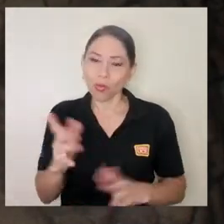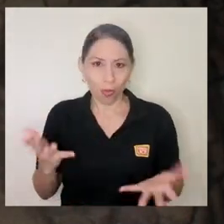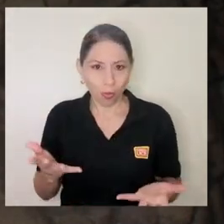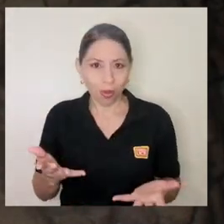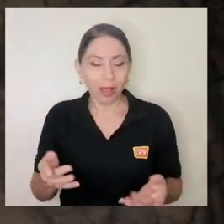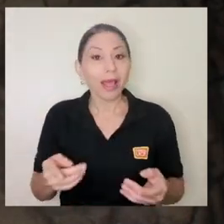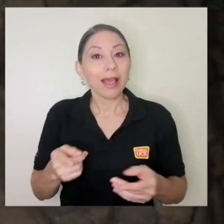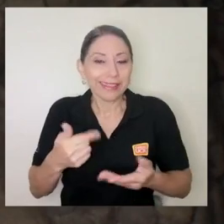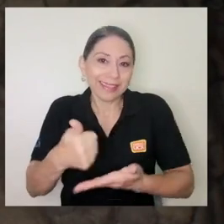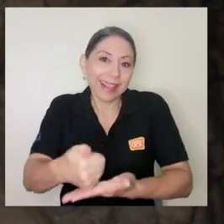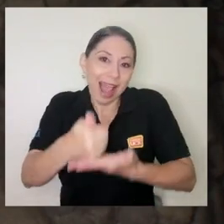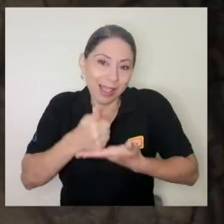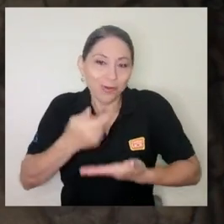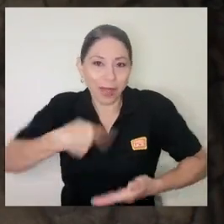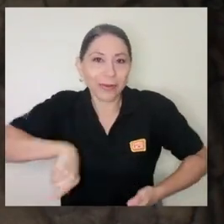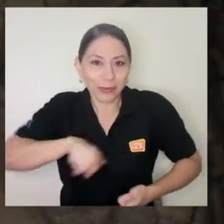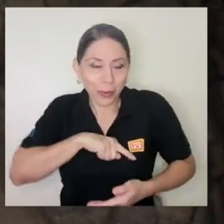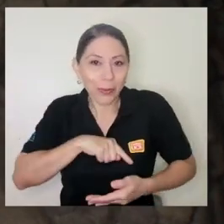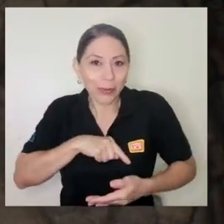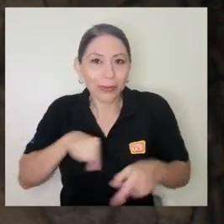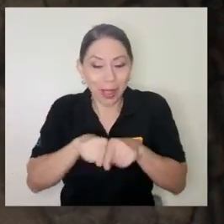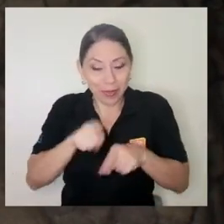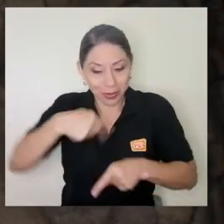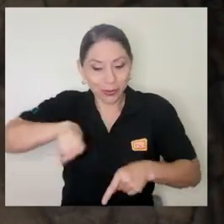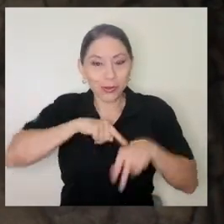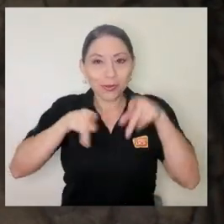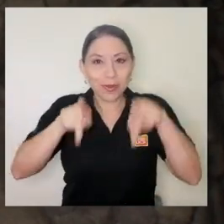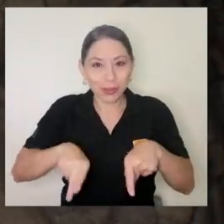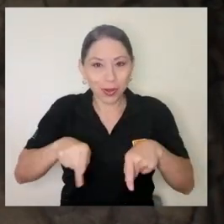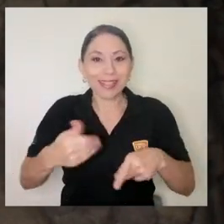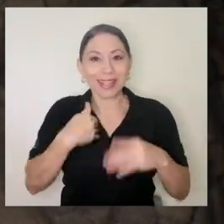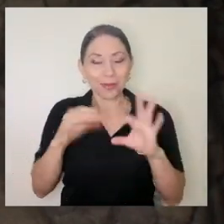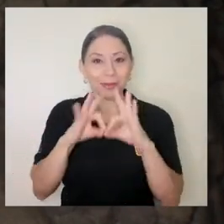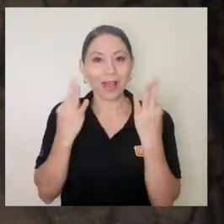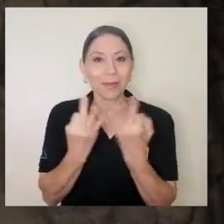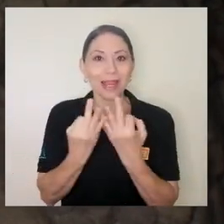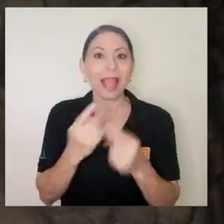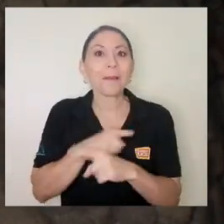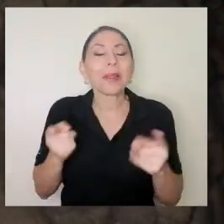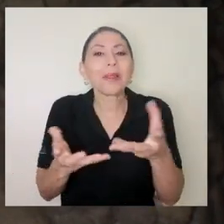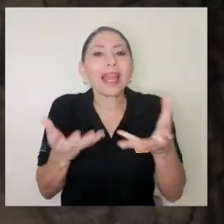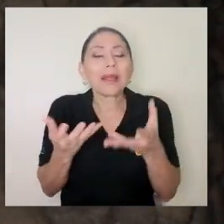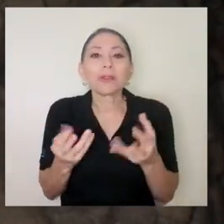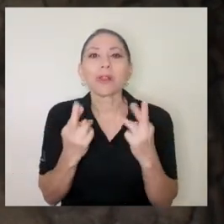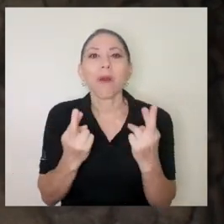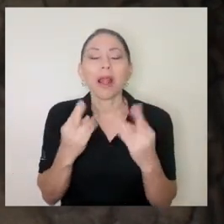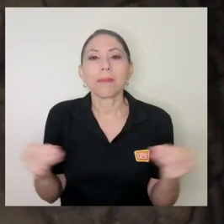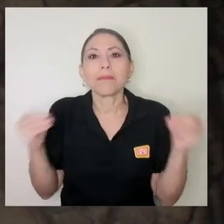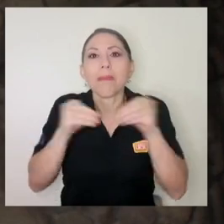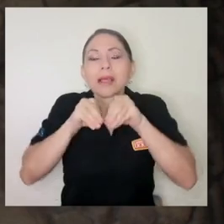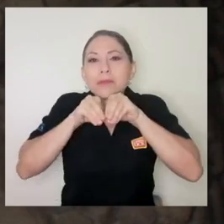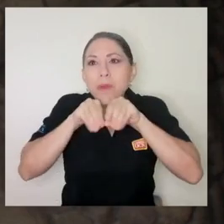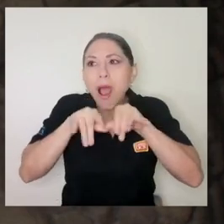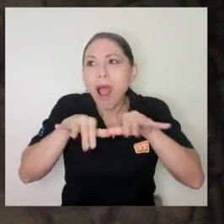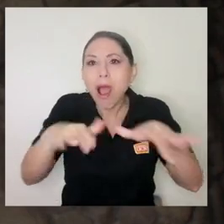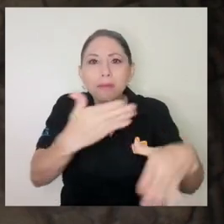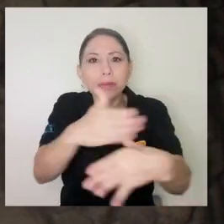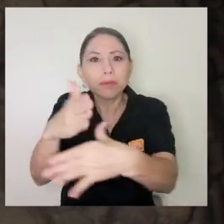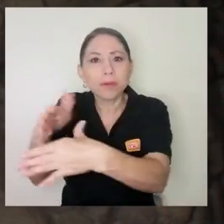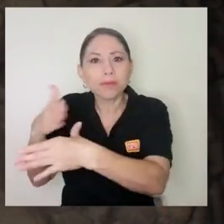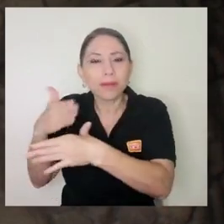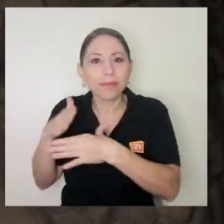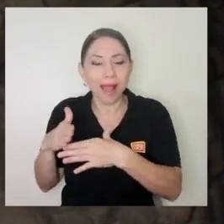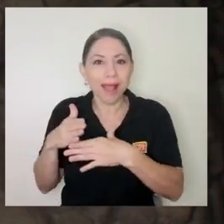nosotros porque también somos personas y tenemos familias pero la idea aquí era que les llegara al máximo posible digamos de la población